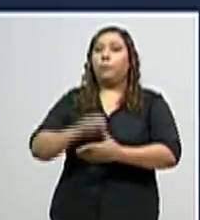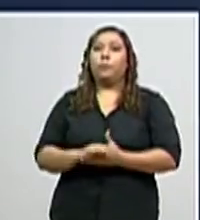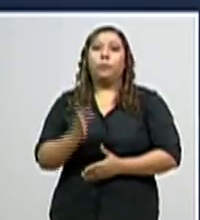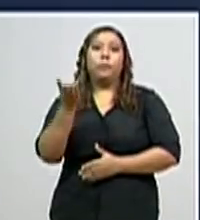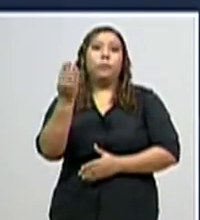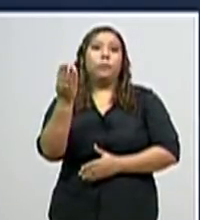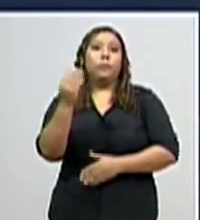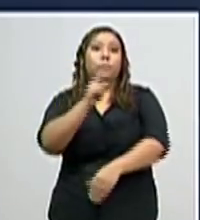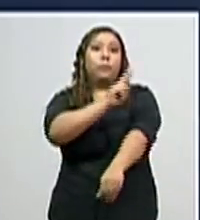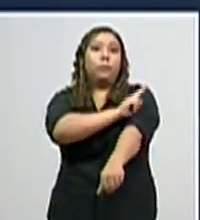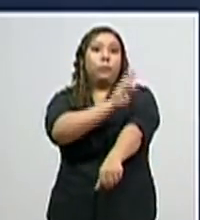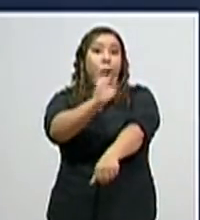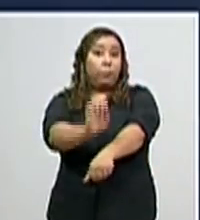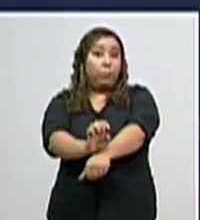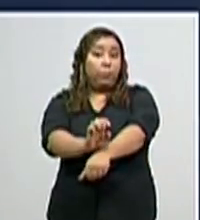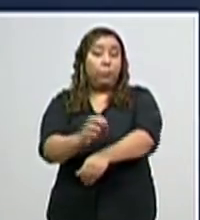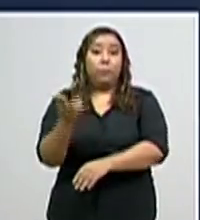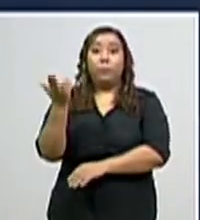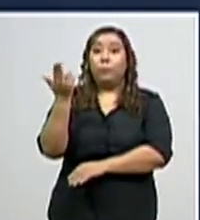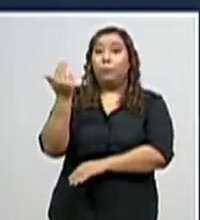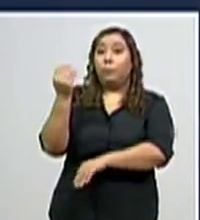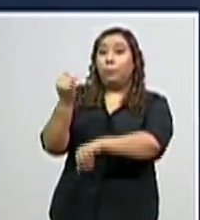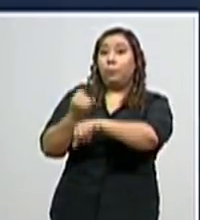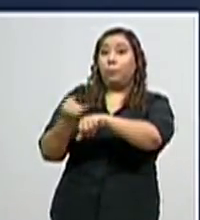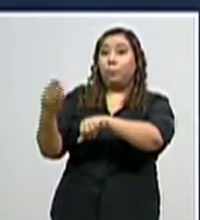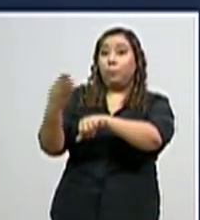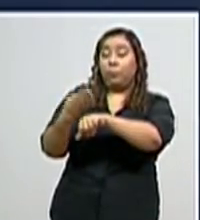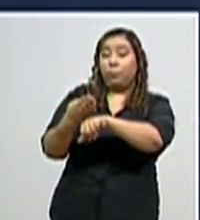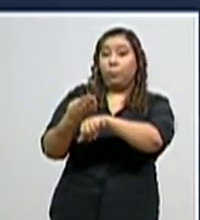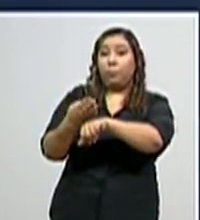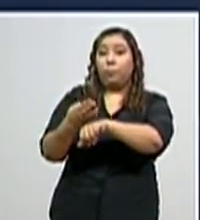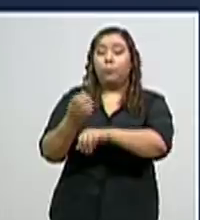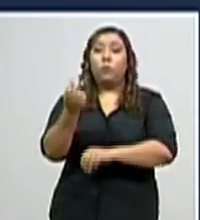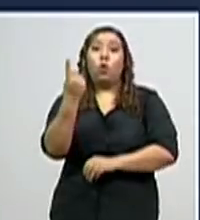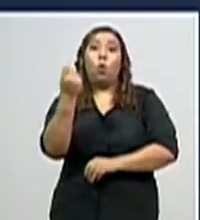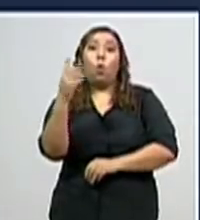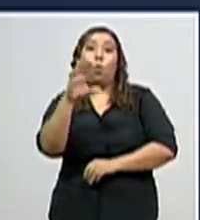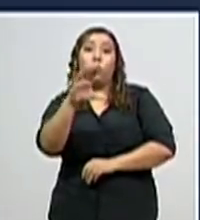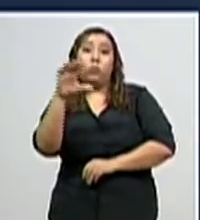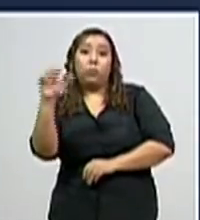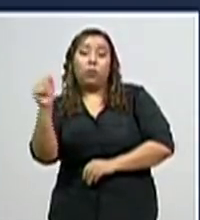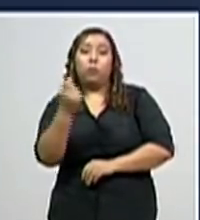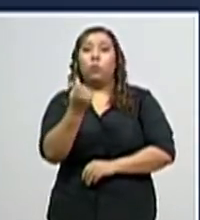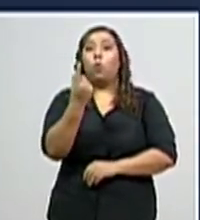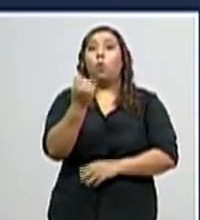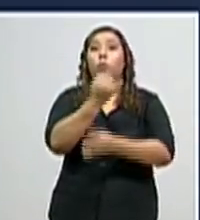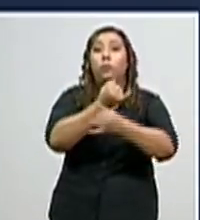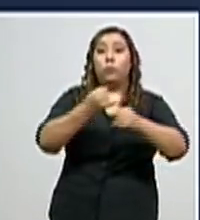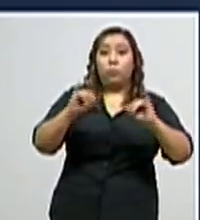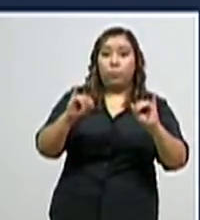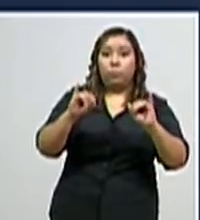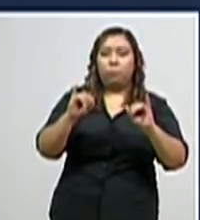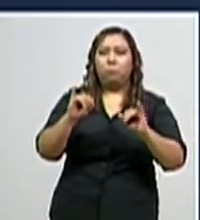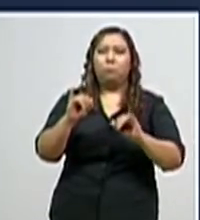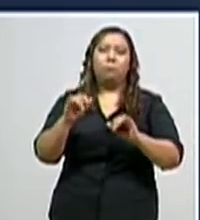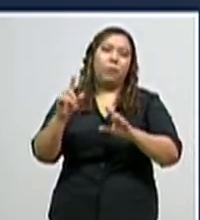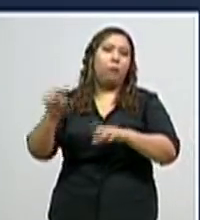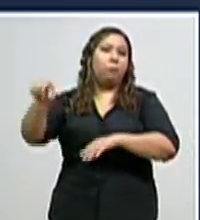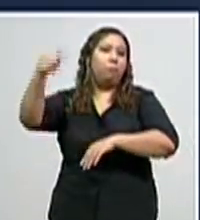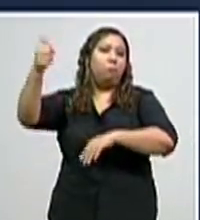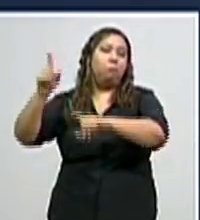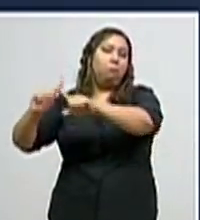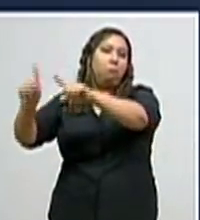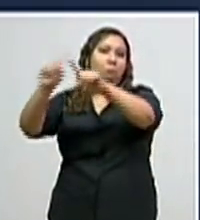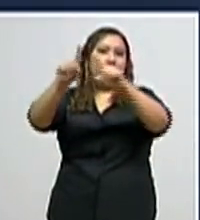14 en Valle, 13 en Islas de la Bahía, 11 en Comayagua, 11 en Intibucá y el resto a nivel nacional.